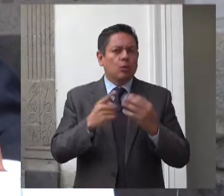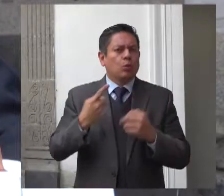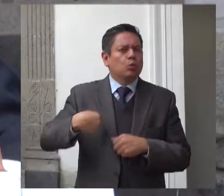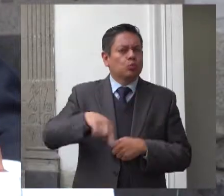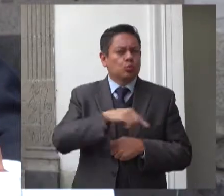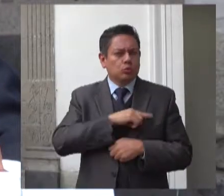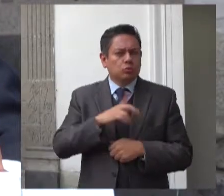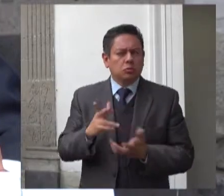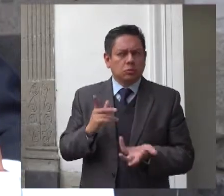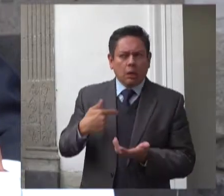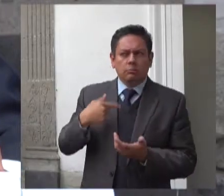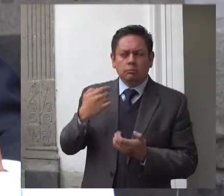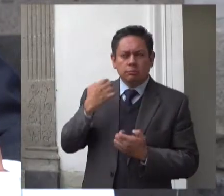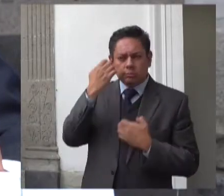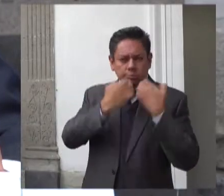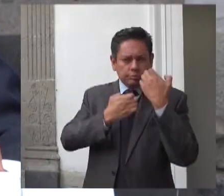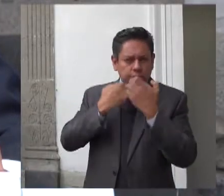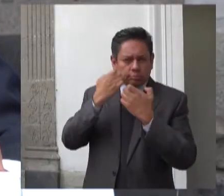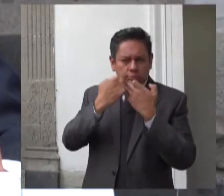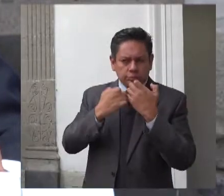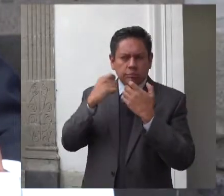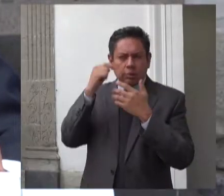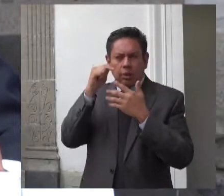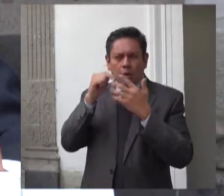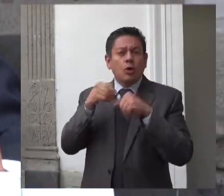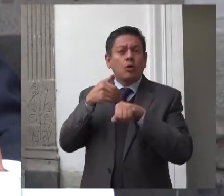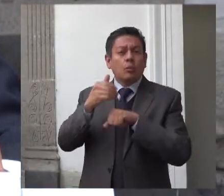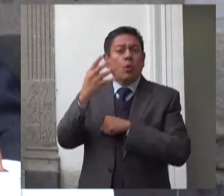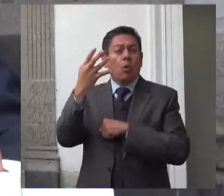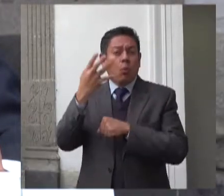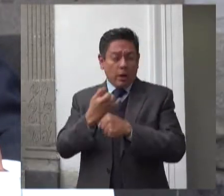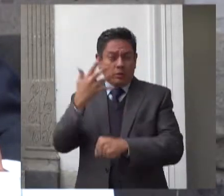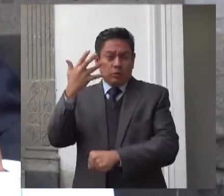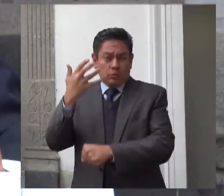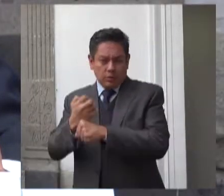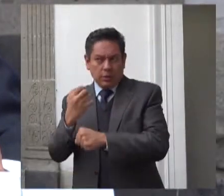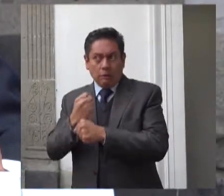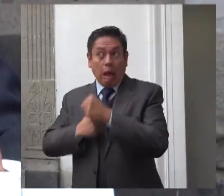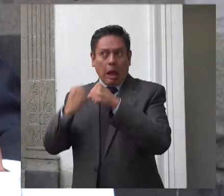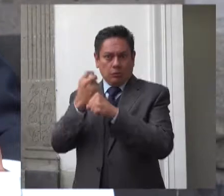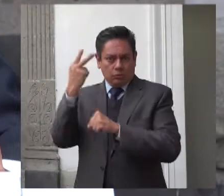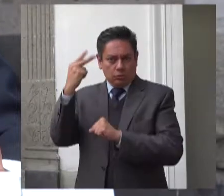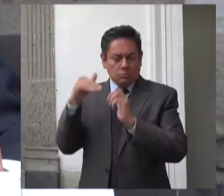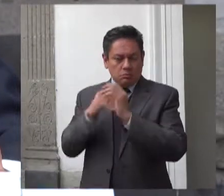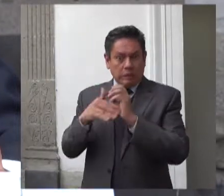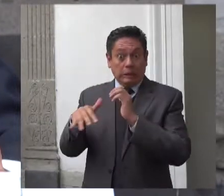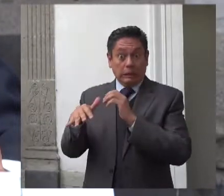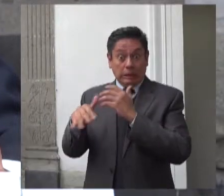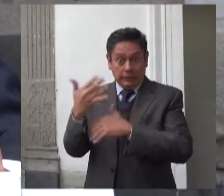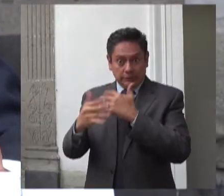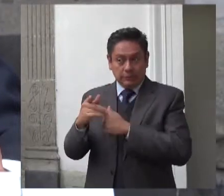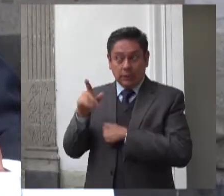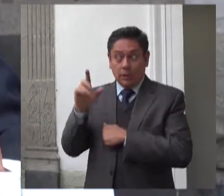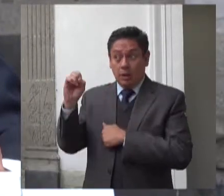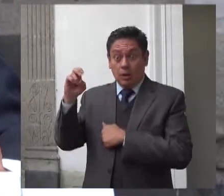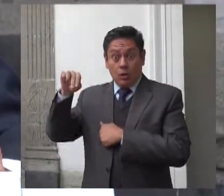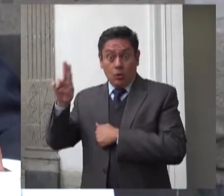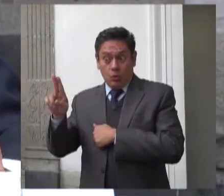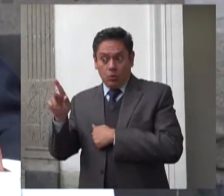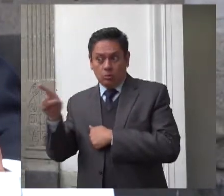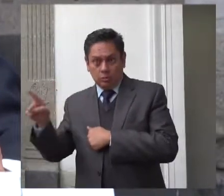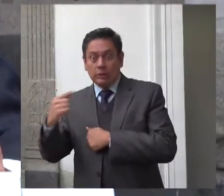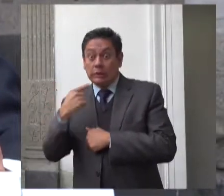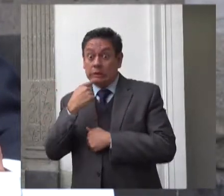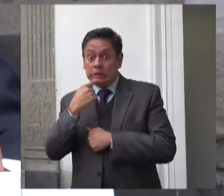consolidados de México emitidos en 2015 ese comité de los derechos del